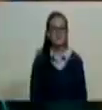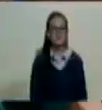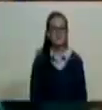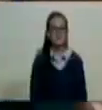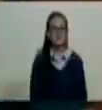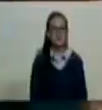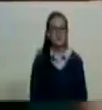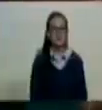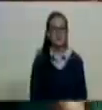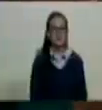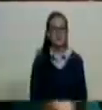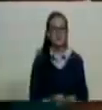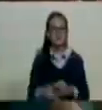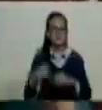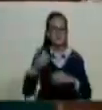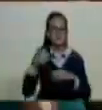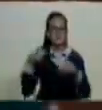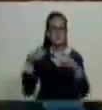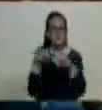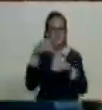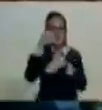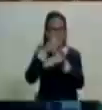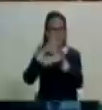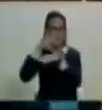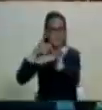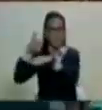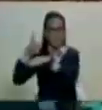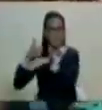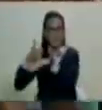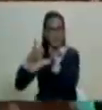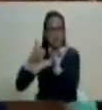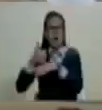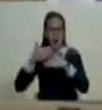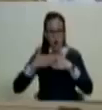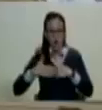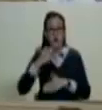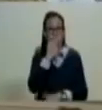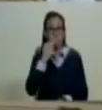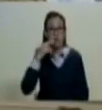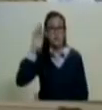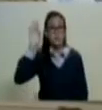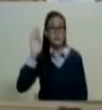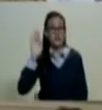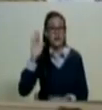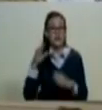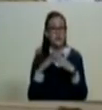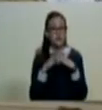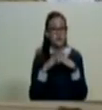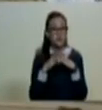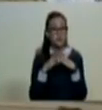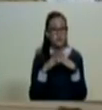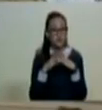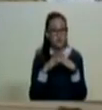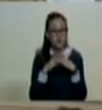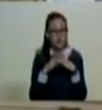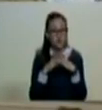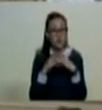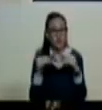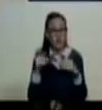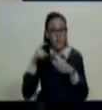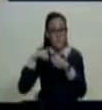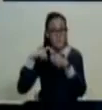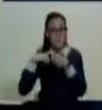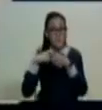Ante la junta directiva en pleno se procede a juramentar a todos y todas los